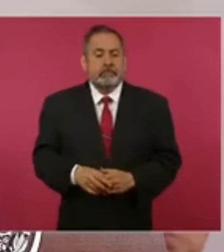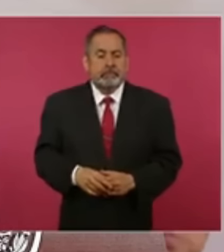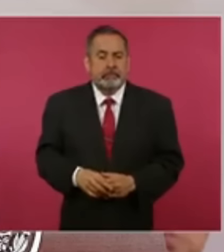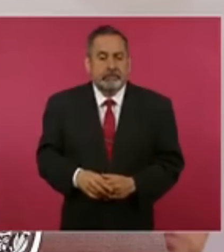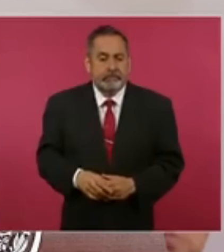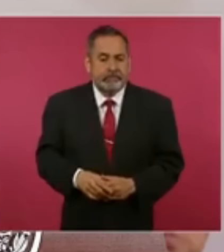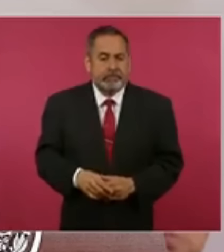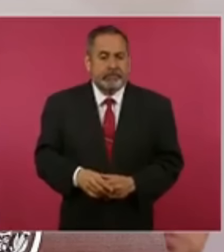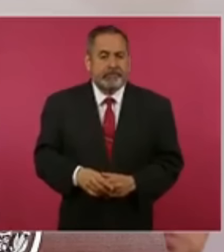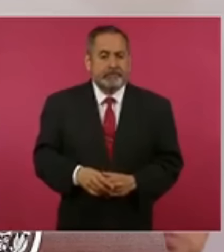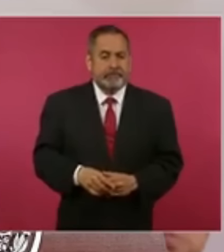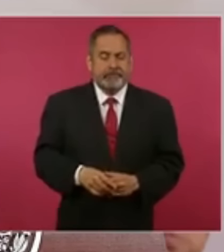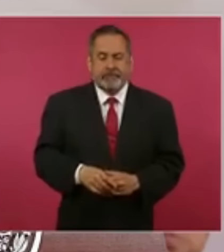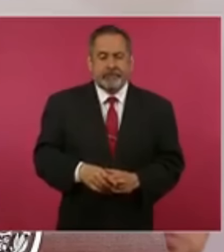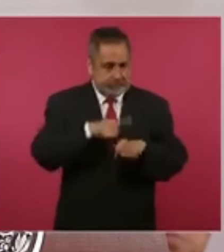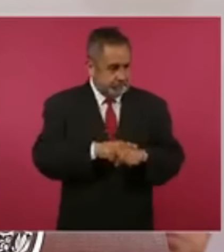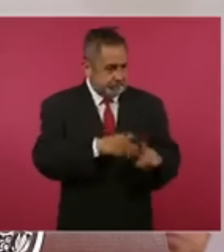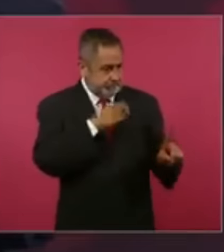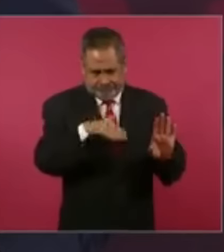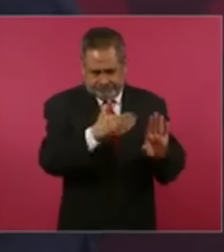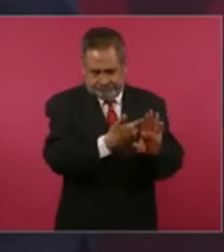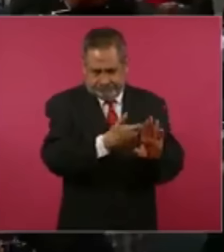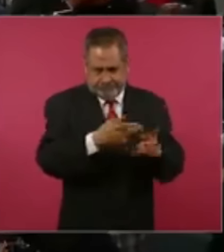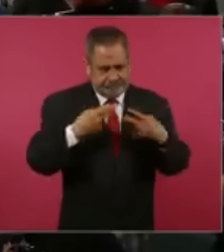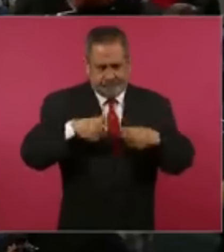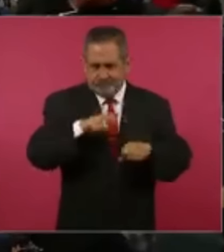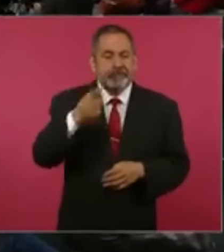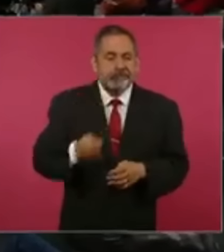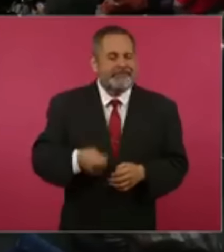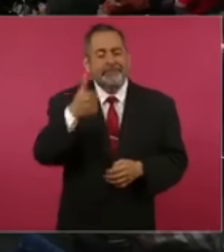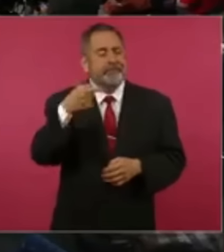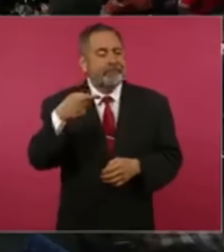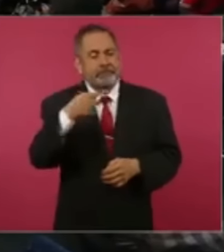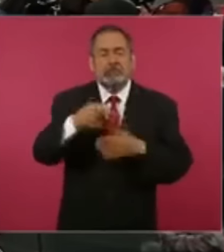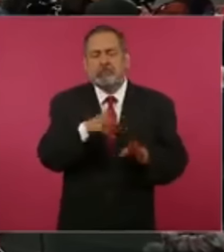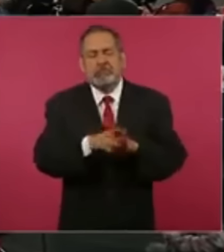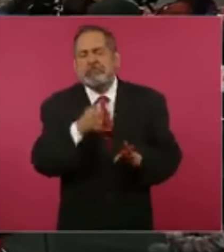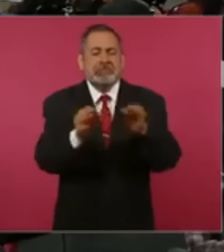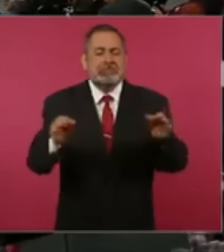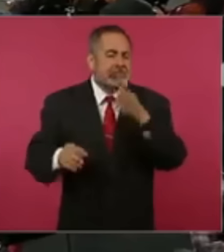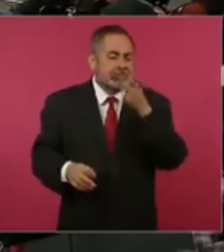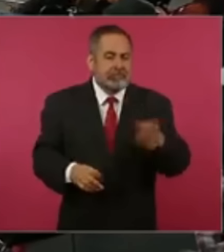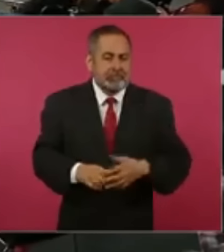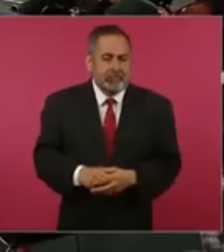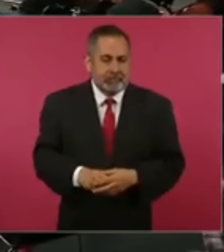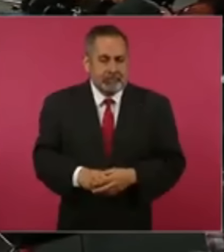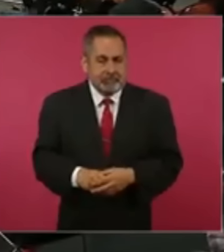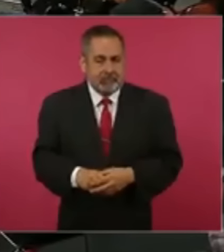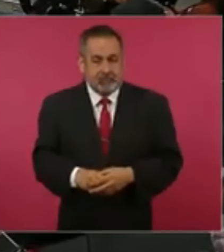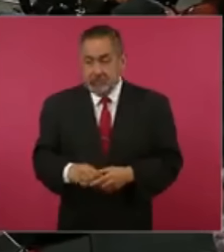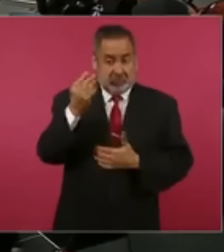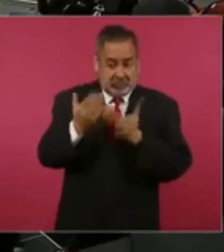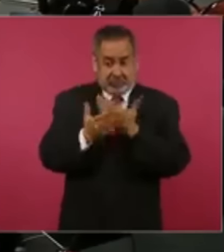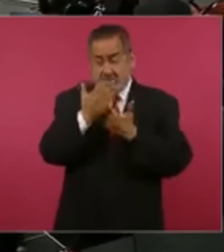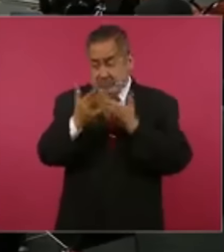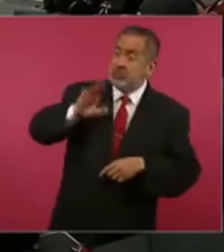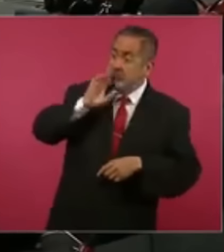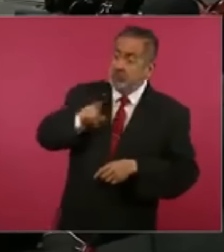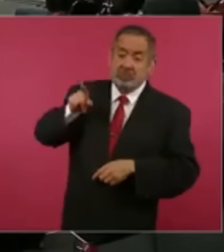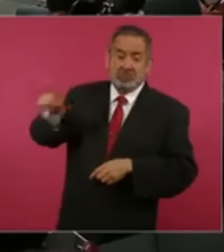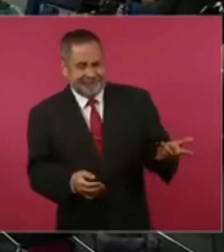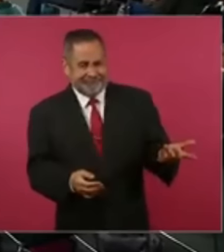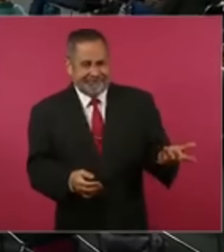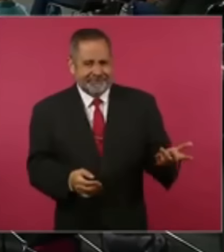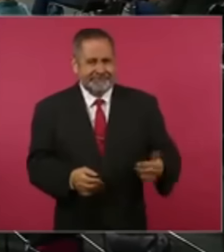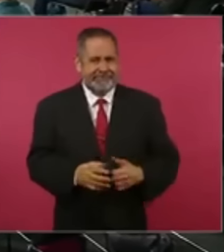es nada personal. Pero a ver, ¿cómo empieza Loret de Mola? Dice, a las 9 de la mañana comenzó